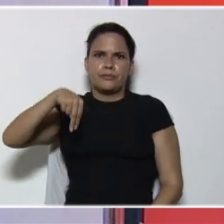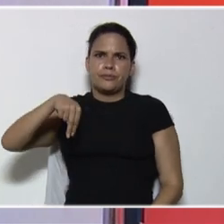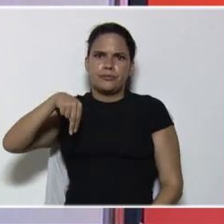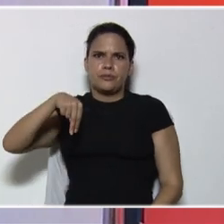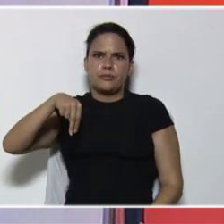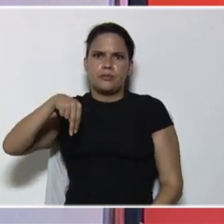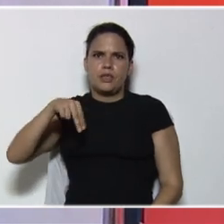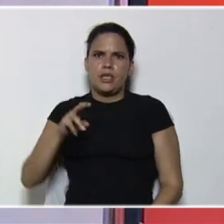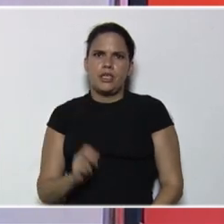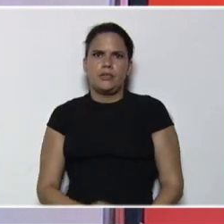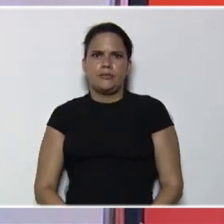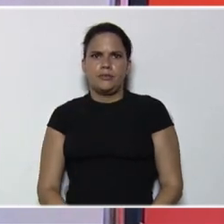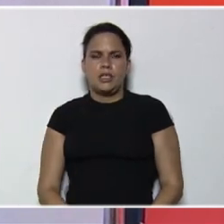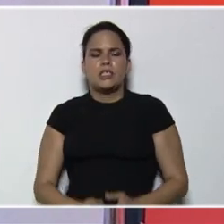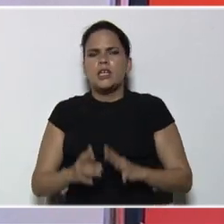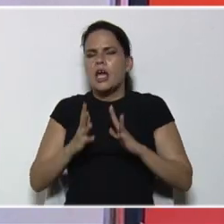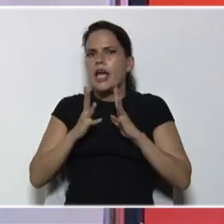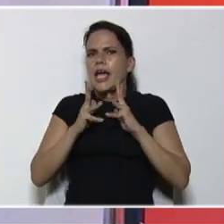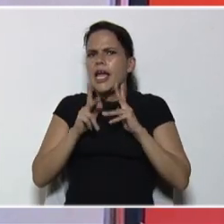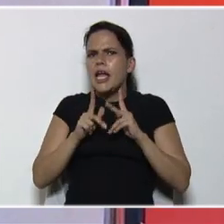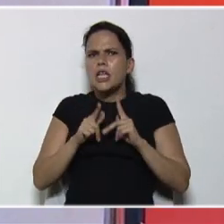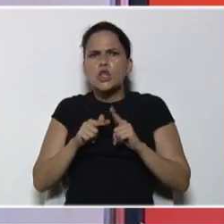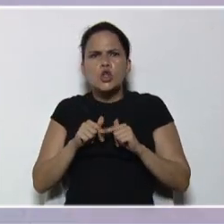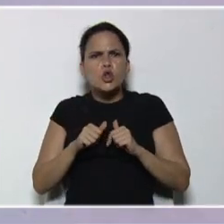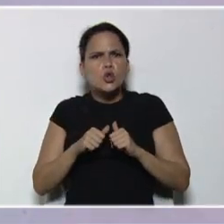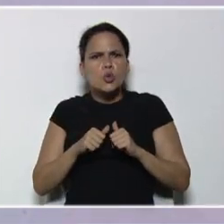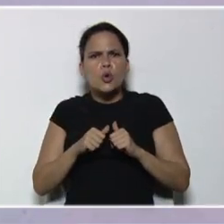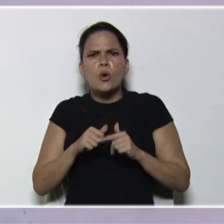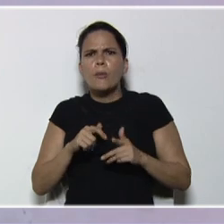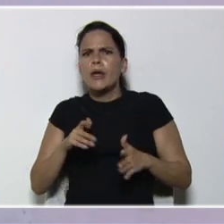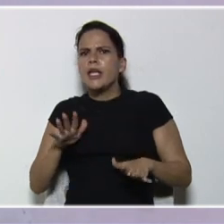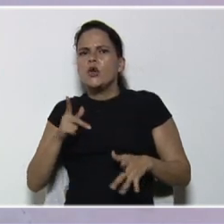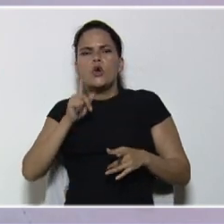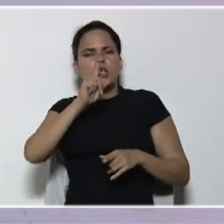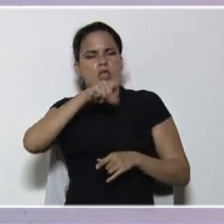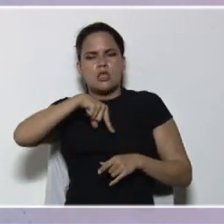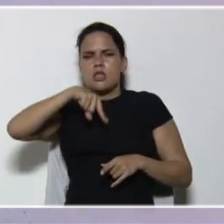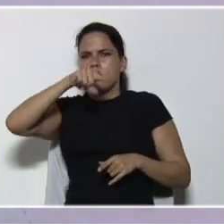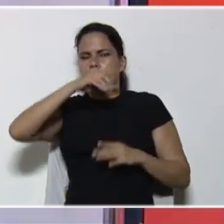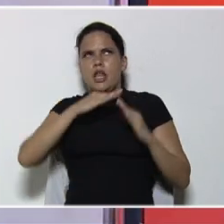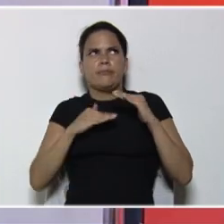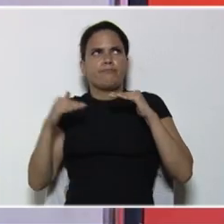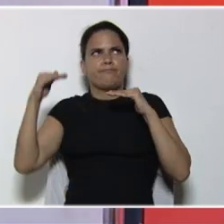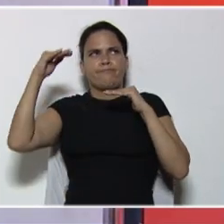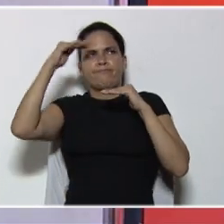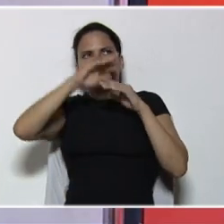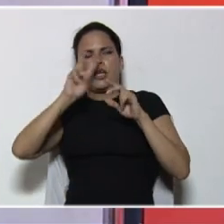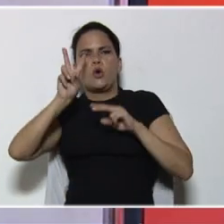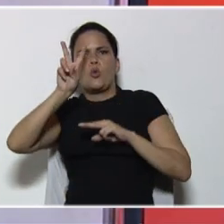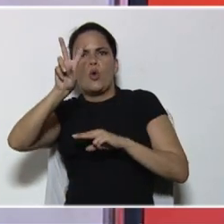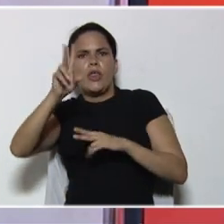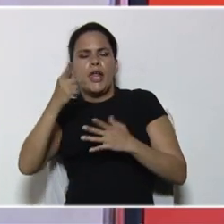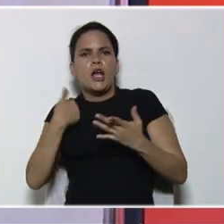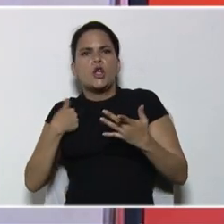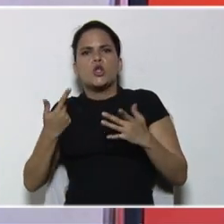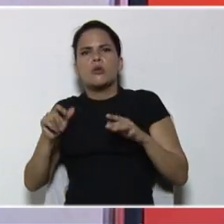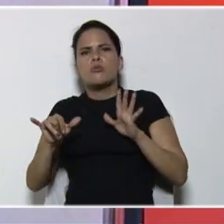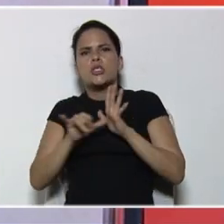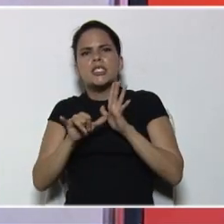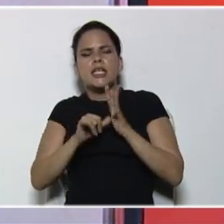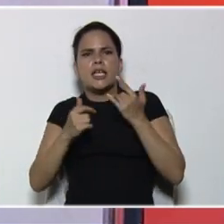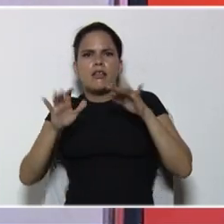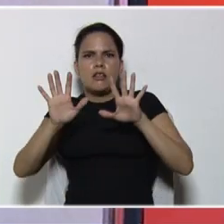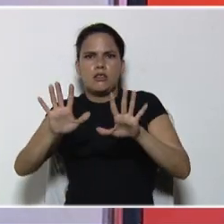va a ser, el número, de que, la raíz cuadrada, nos dé, muy cerca, del 10, sería